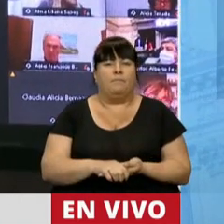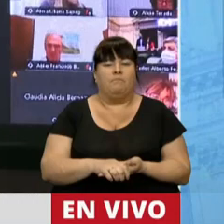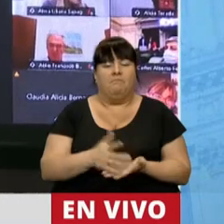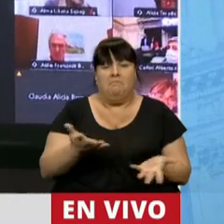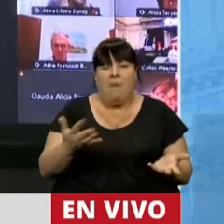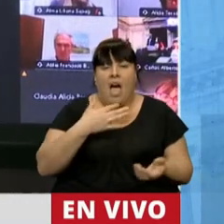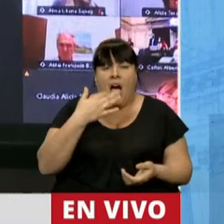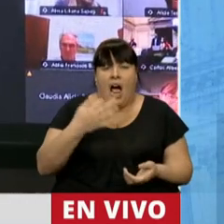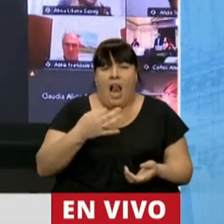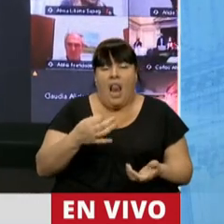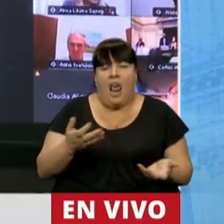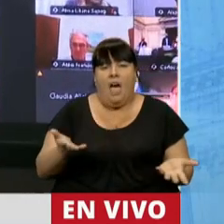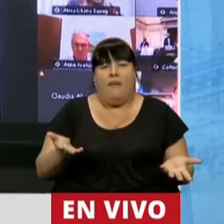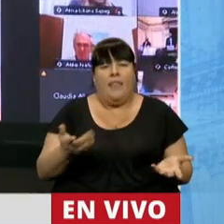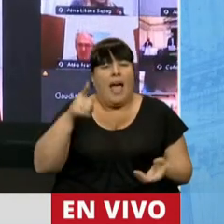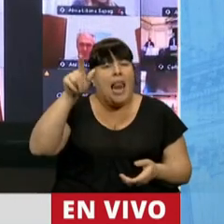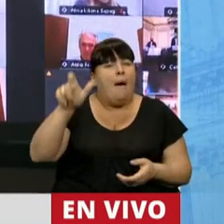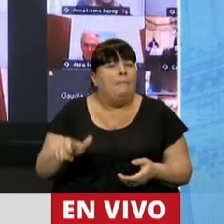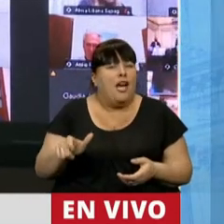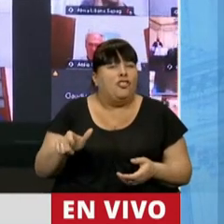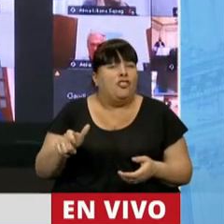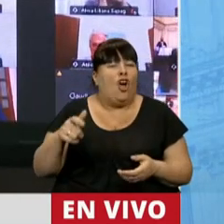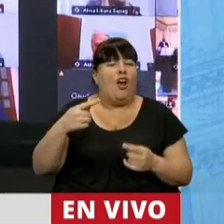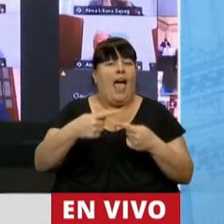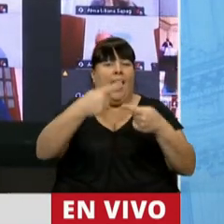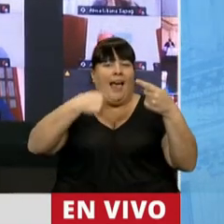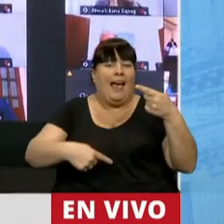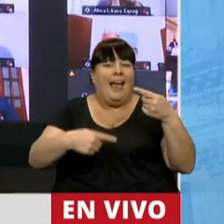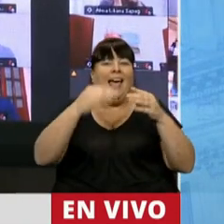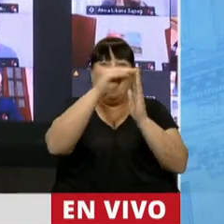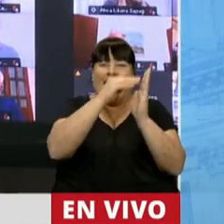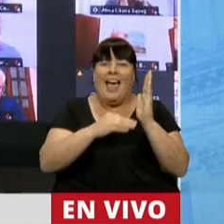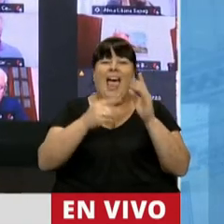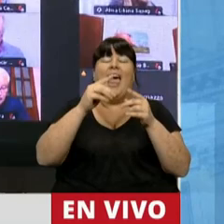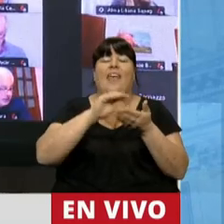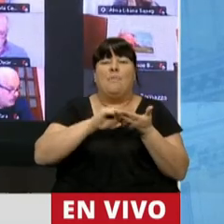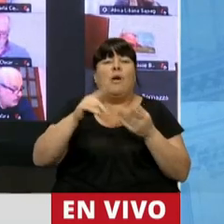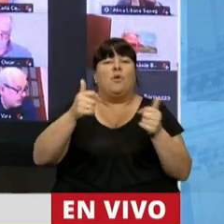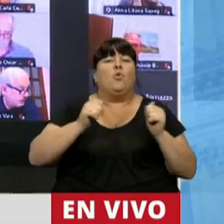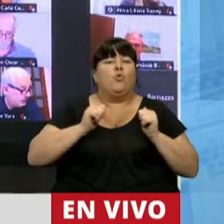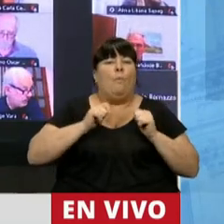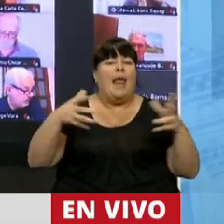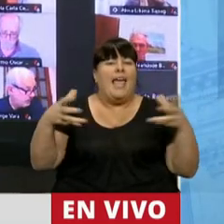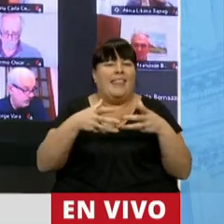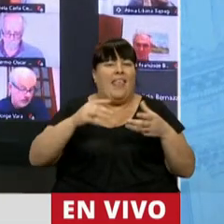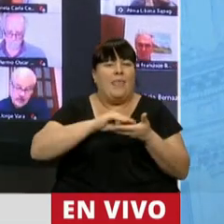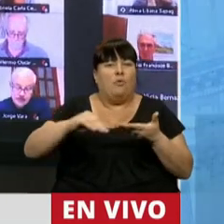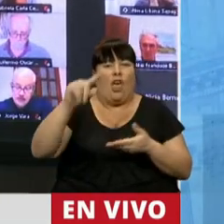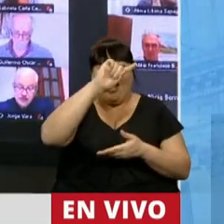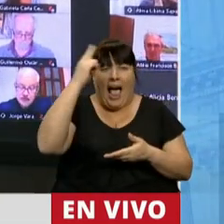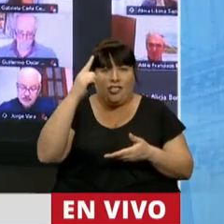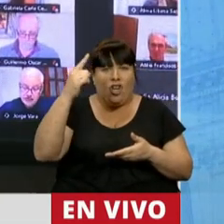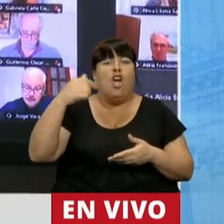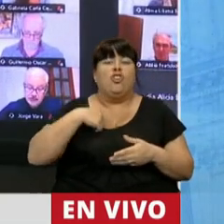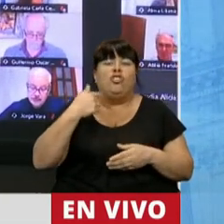y la verdad que es la persona que me sucede en la lista de diputados. Es mi suplente de esta banca de diputados de la Nación